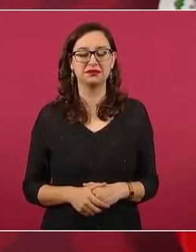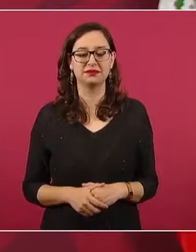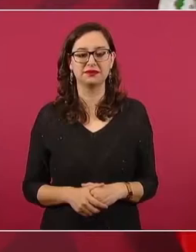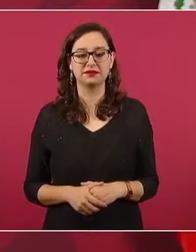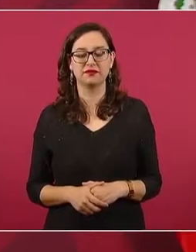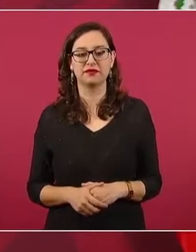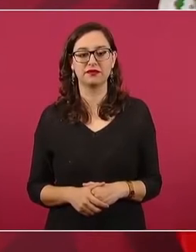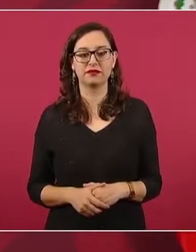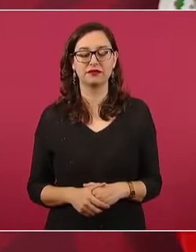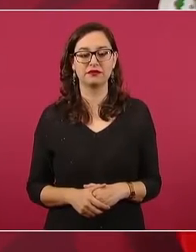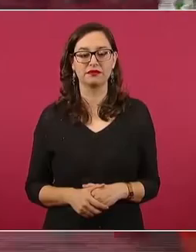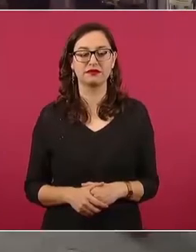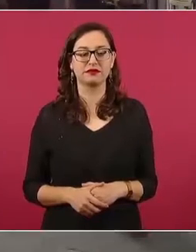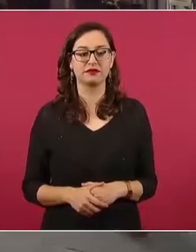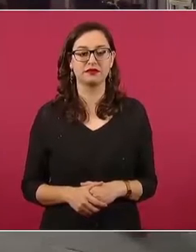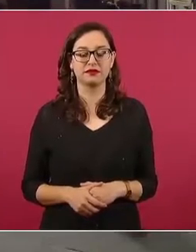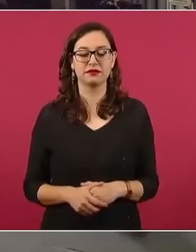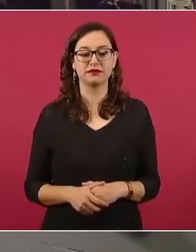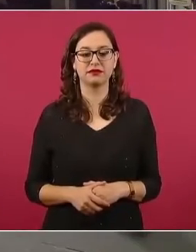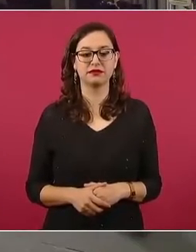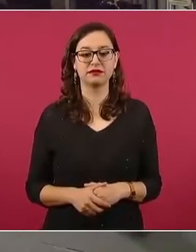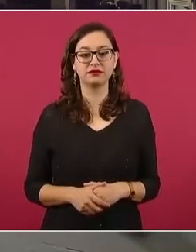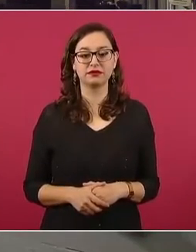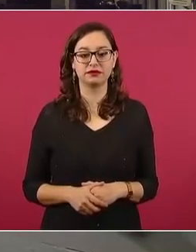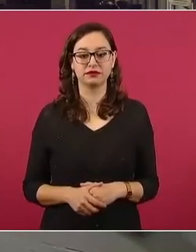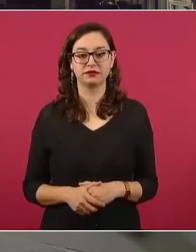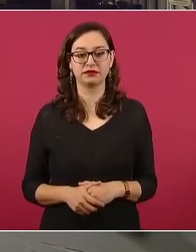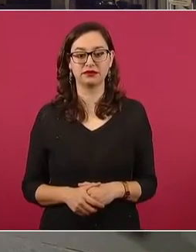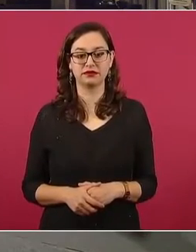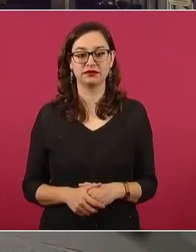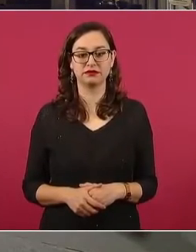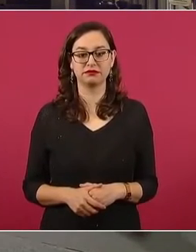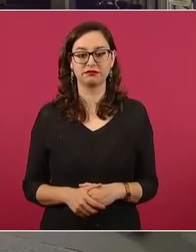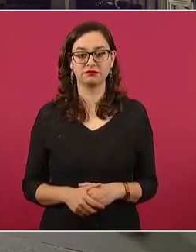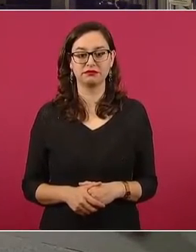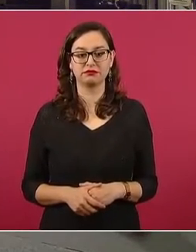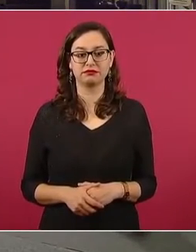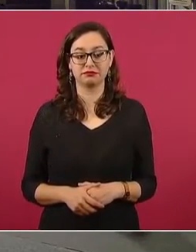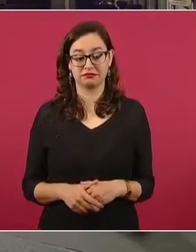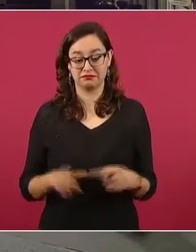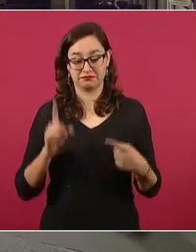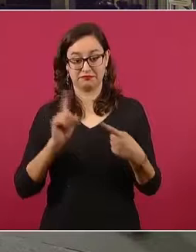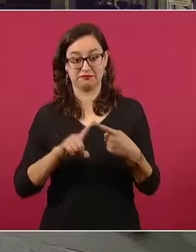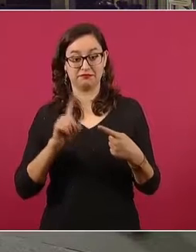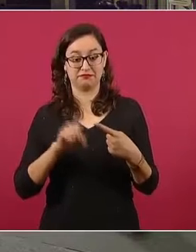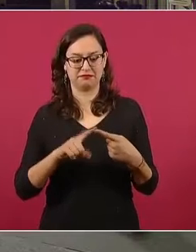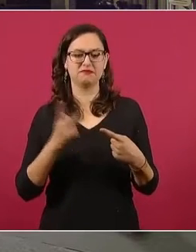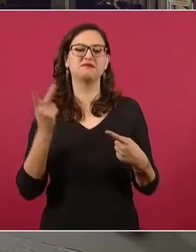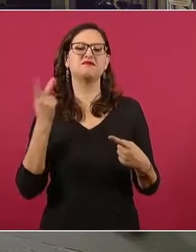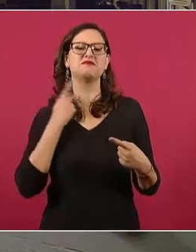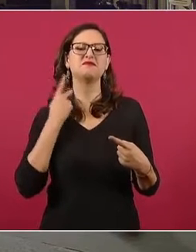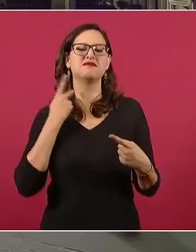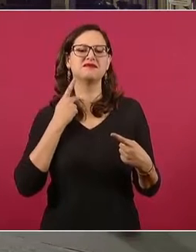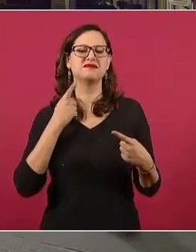Lo primero es que deben detener que la política es servicio,